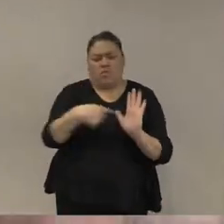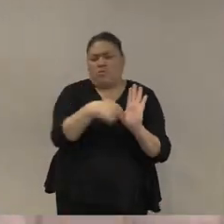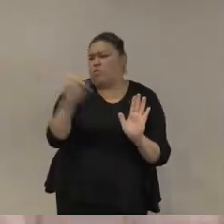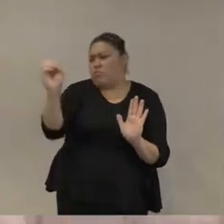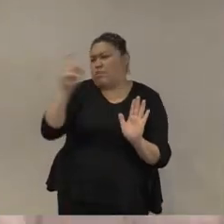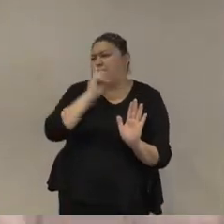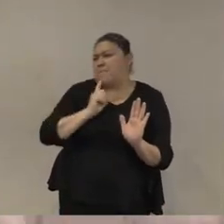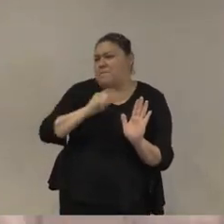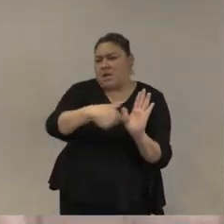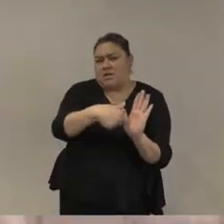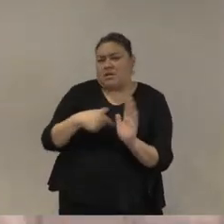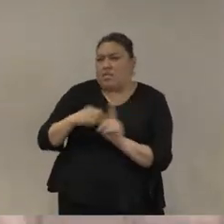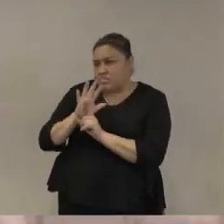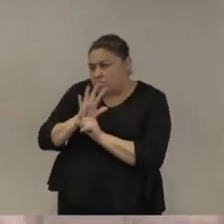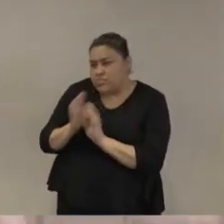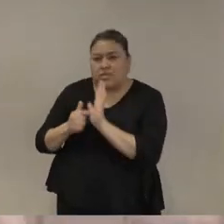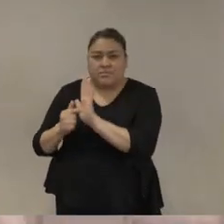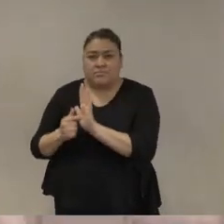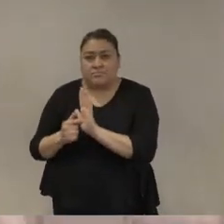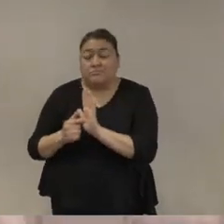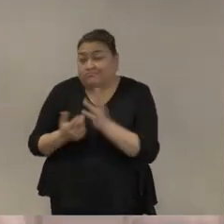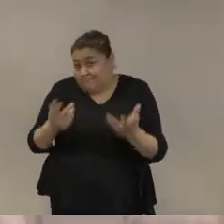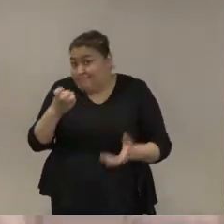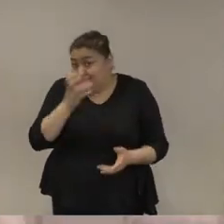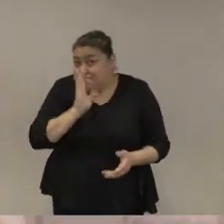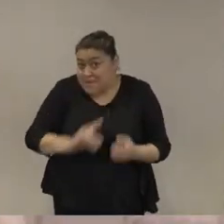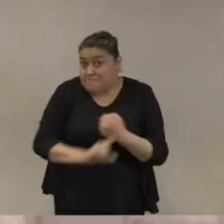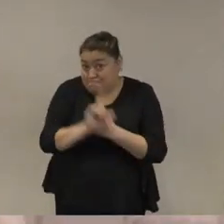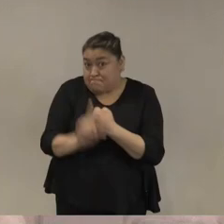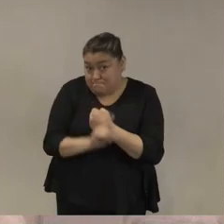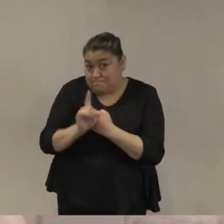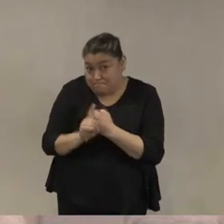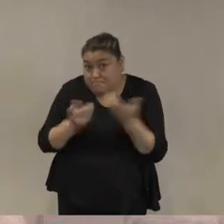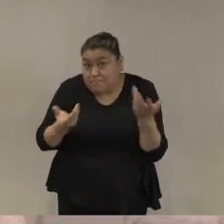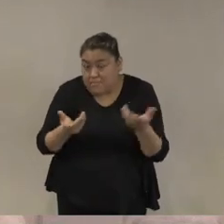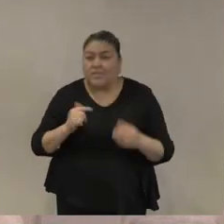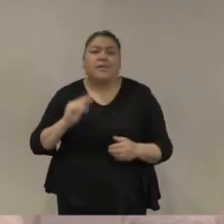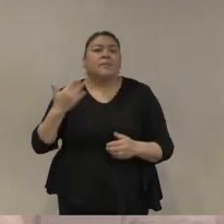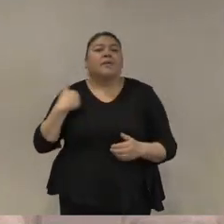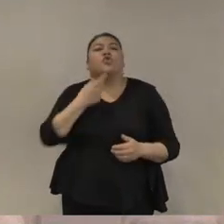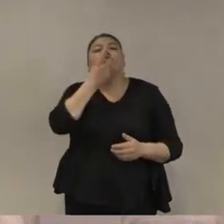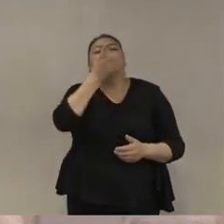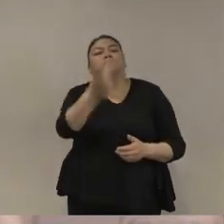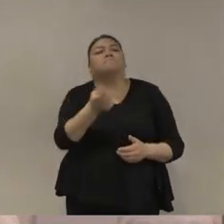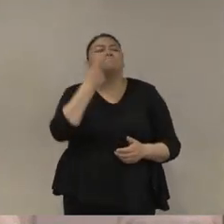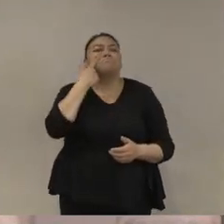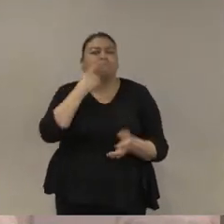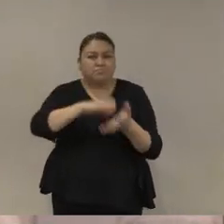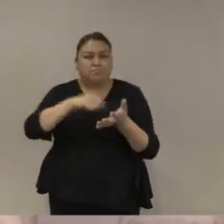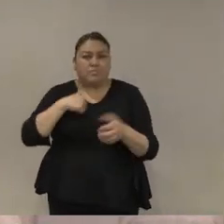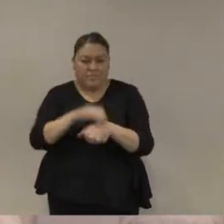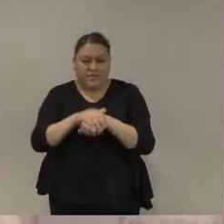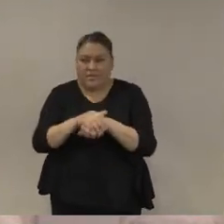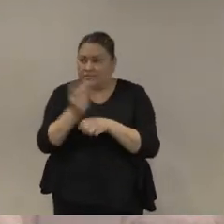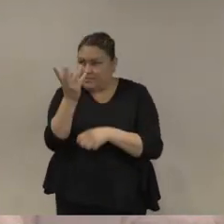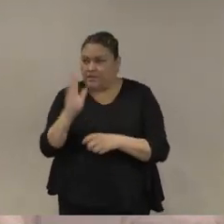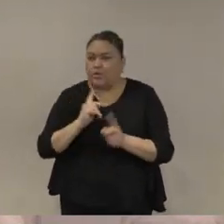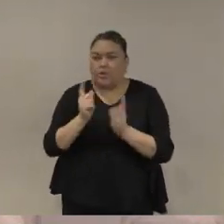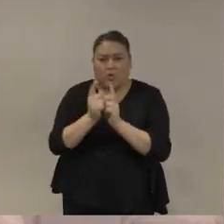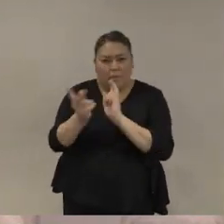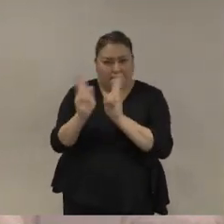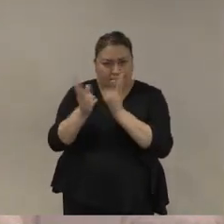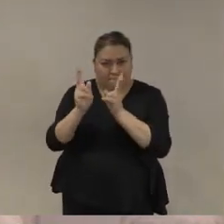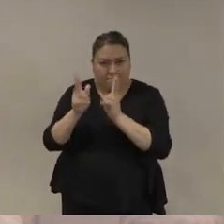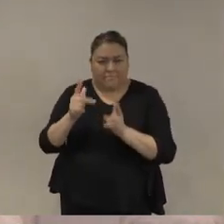entonces tenemos ese primer problema el segundo problema y ese lo tenemos muy claro y hemos platicado mucho con los amigos que están por acá presentes es que